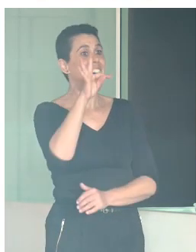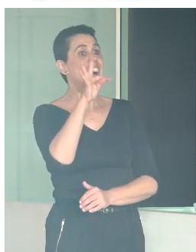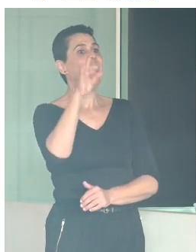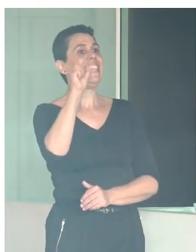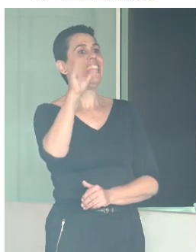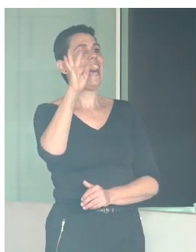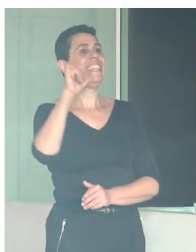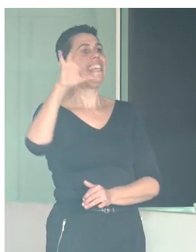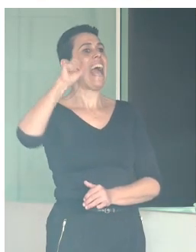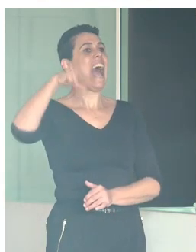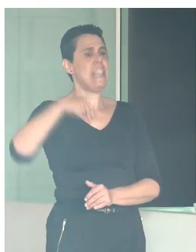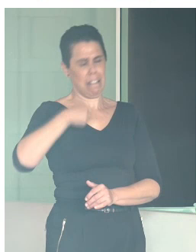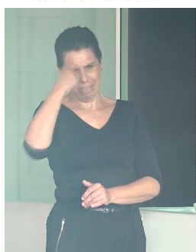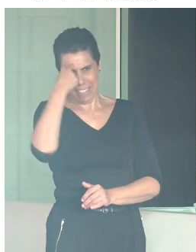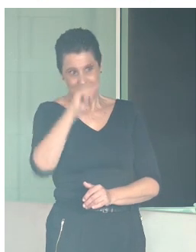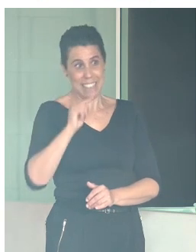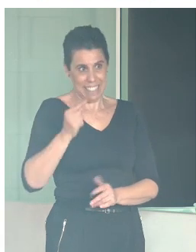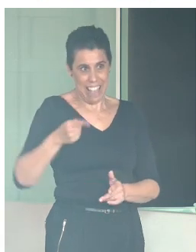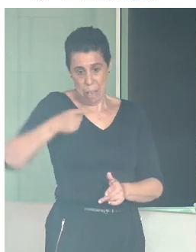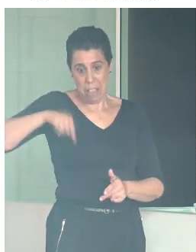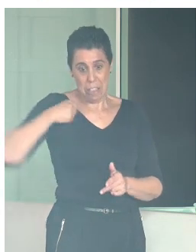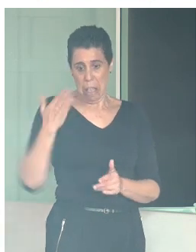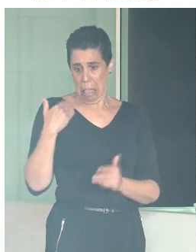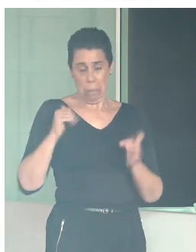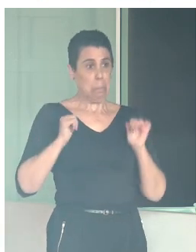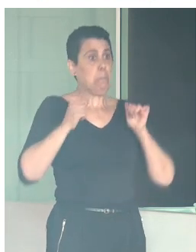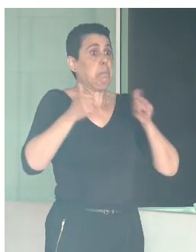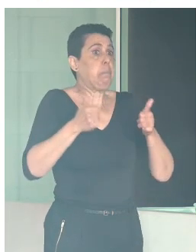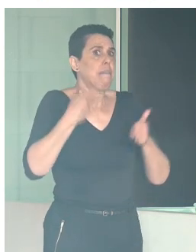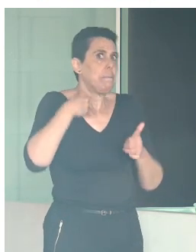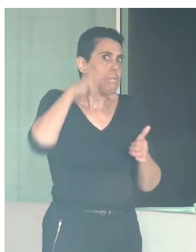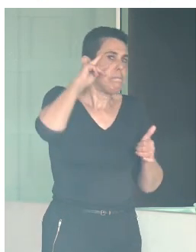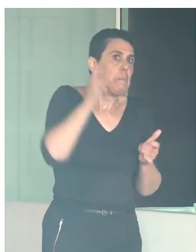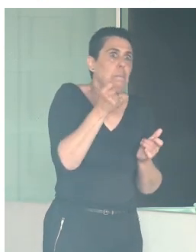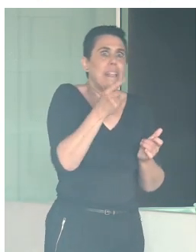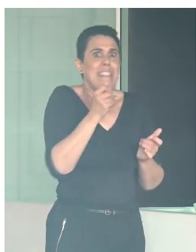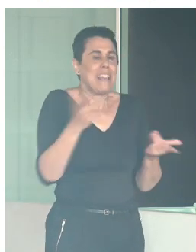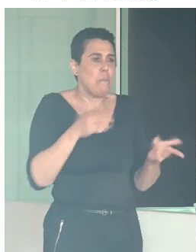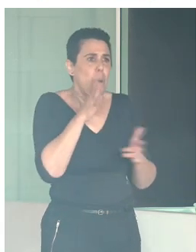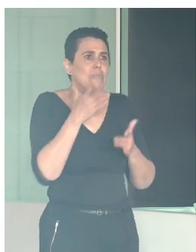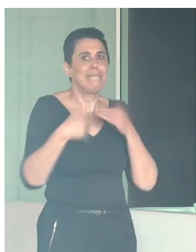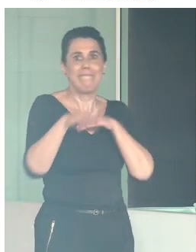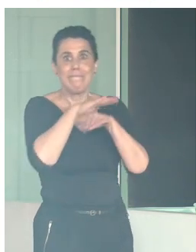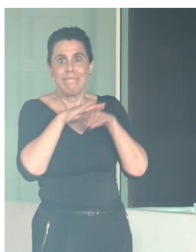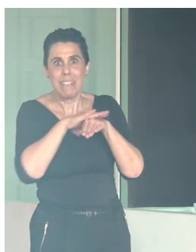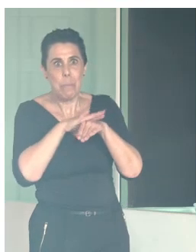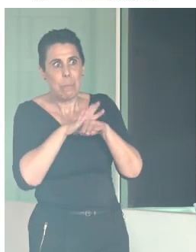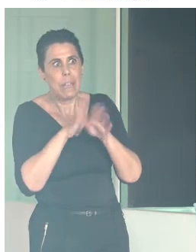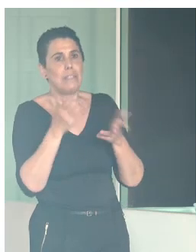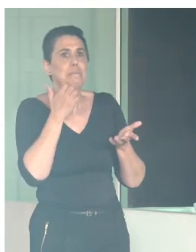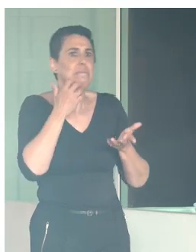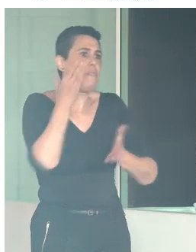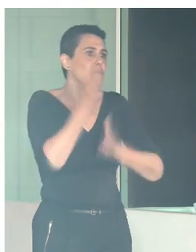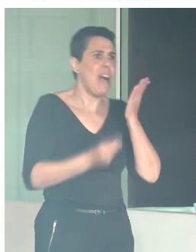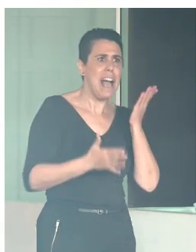es muy joven. Y bueno, yo siento si hay alguna cosa que realmente no sale todo lo bien que quisiéramos, porque no tenemos la experiencia